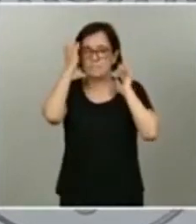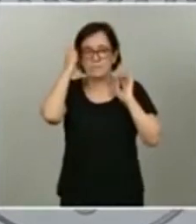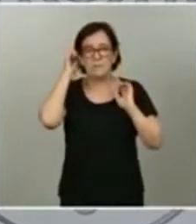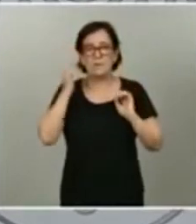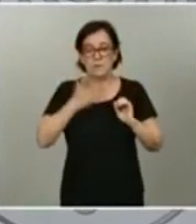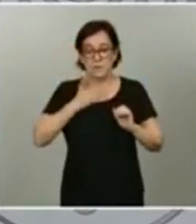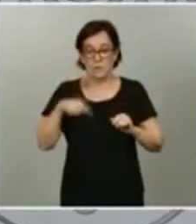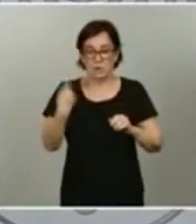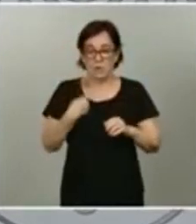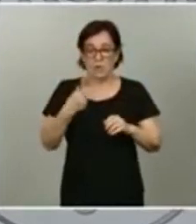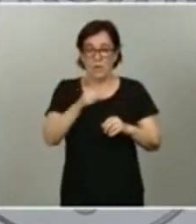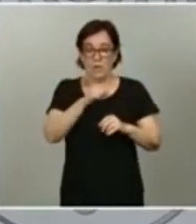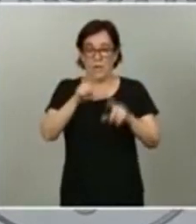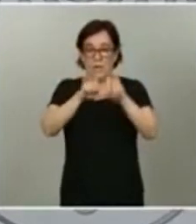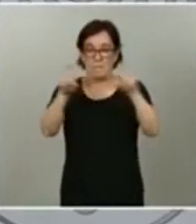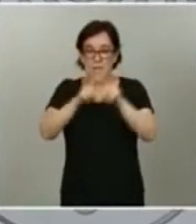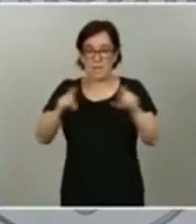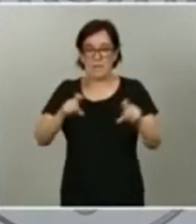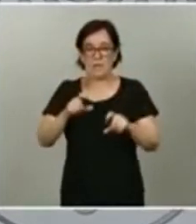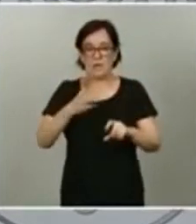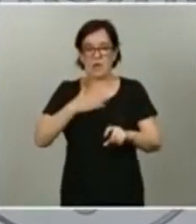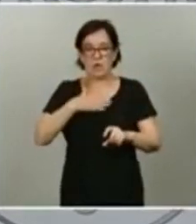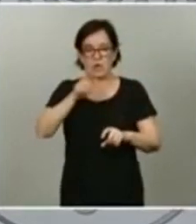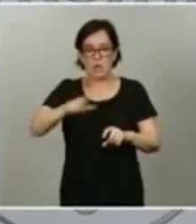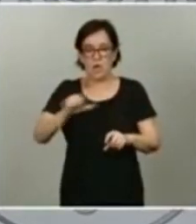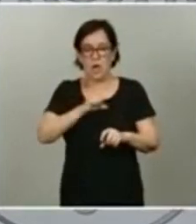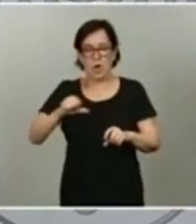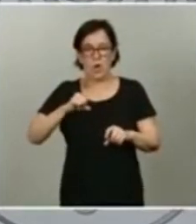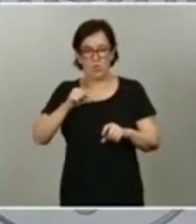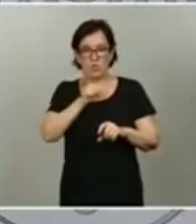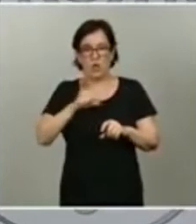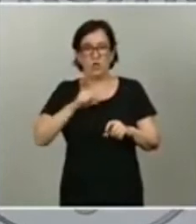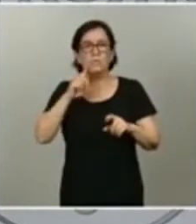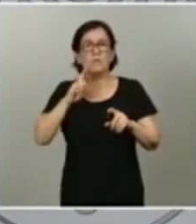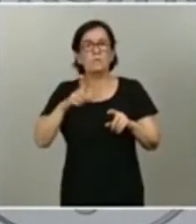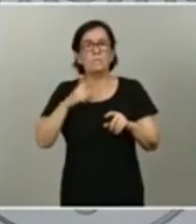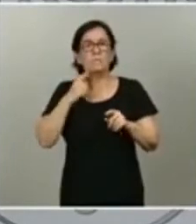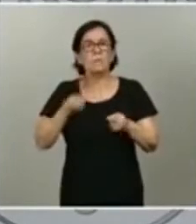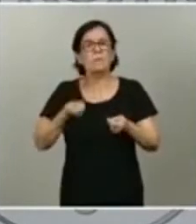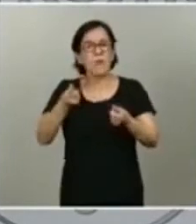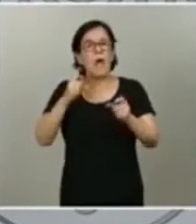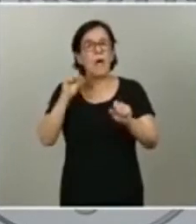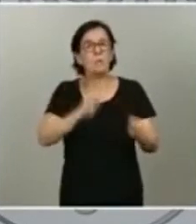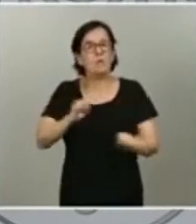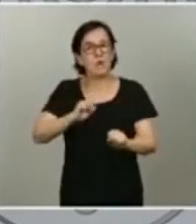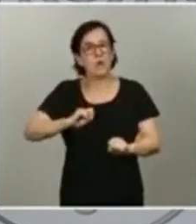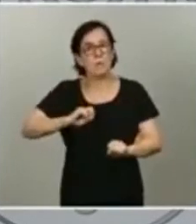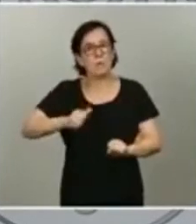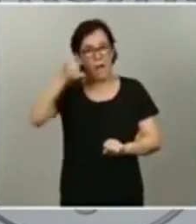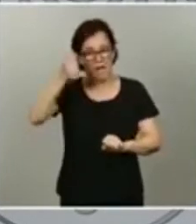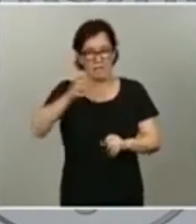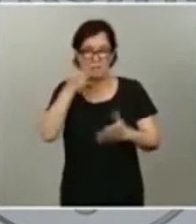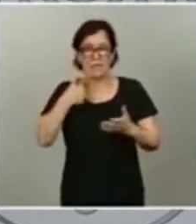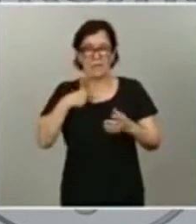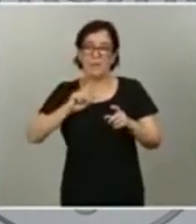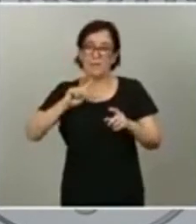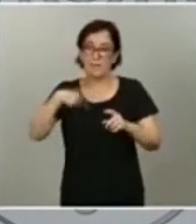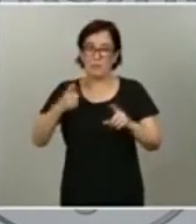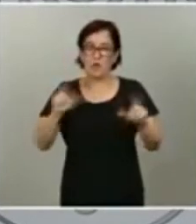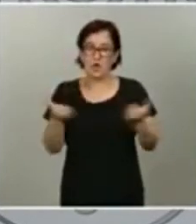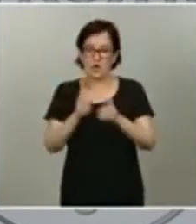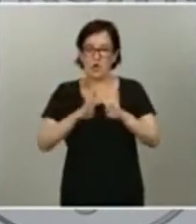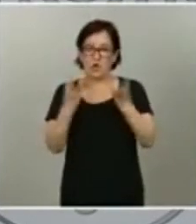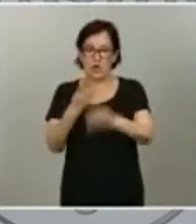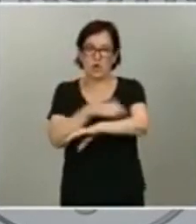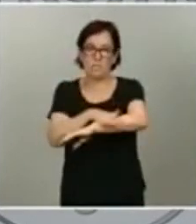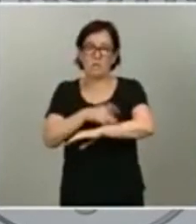nuestros autónomos salen más protegidos después de la reunión que hemos celebrado en el Consejo de Ministros. Antes que nada, y